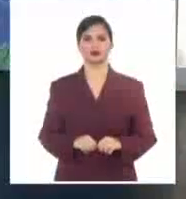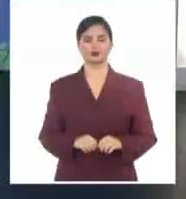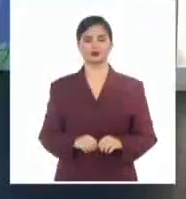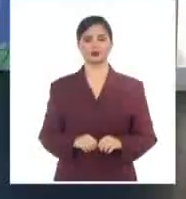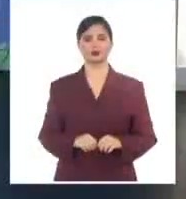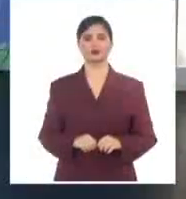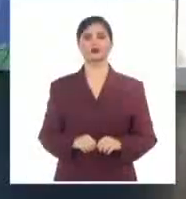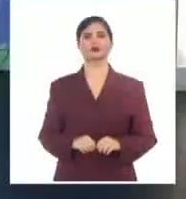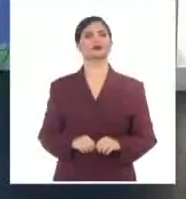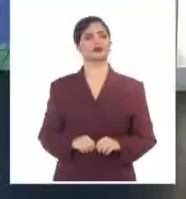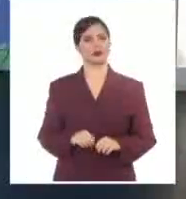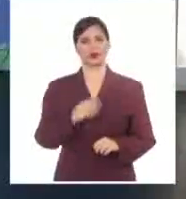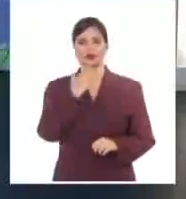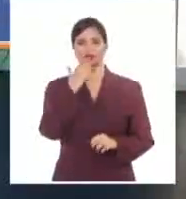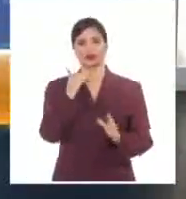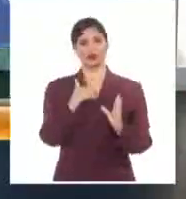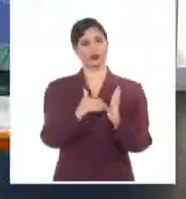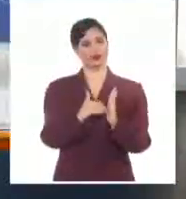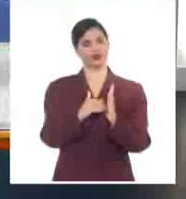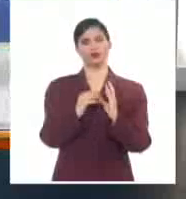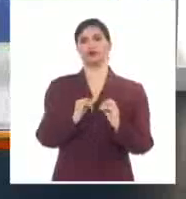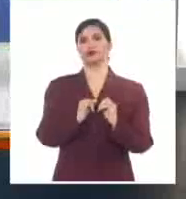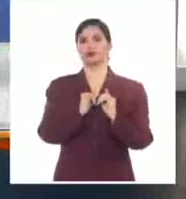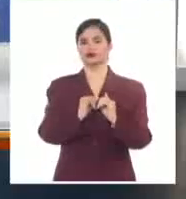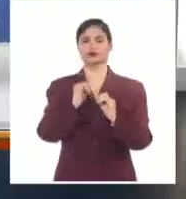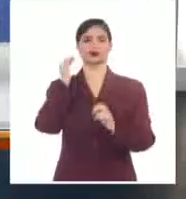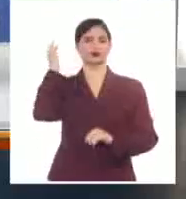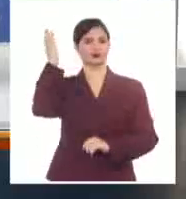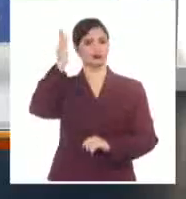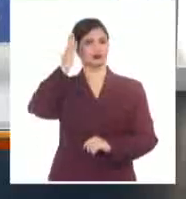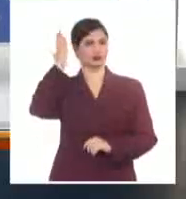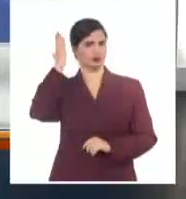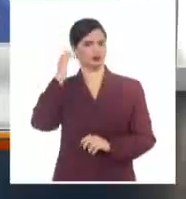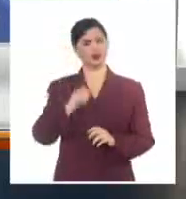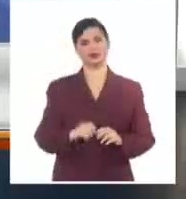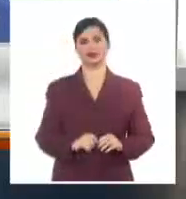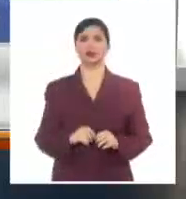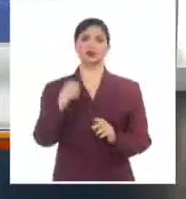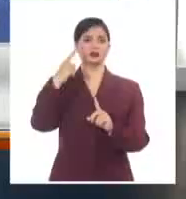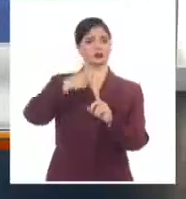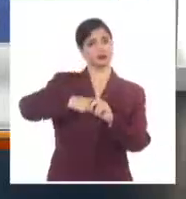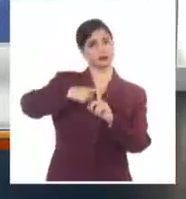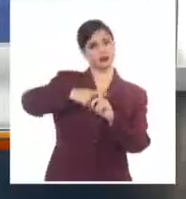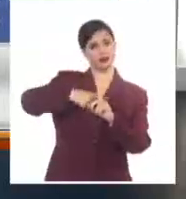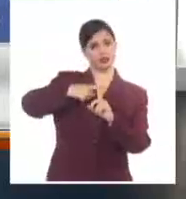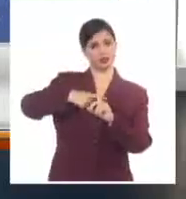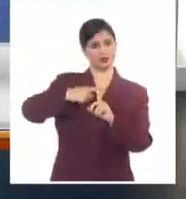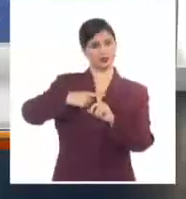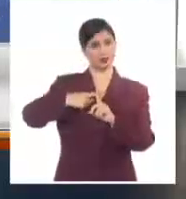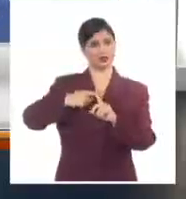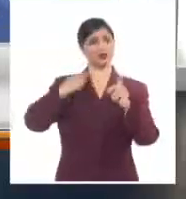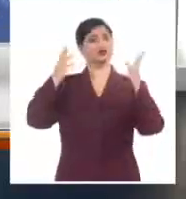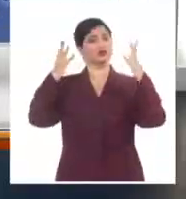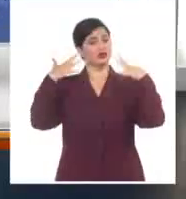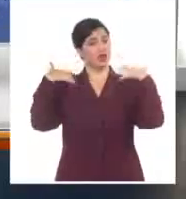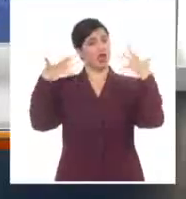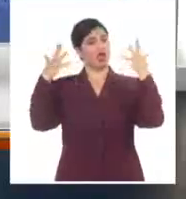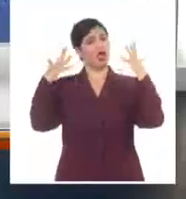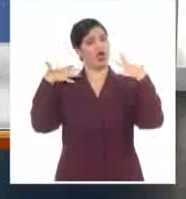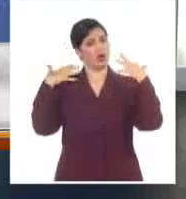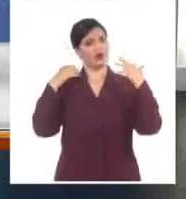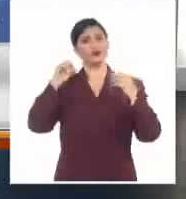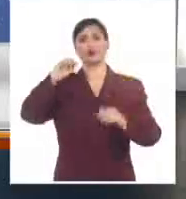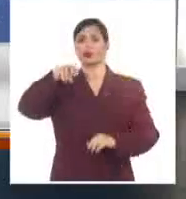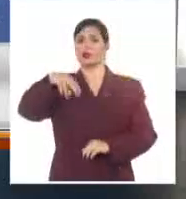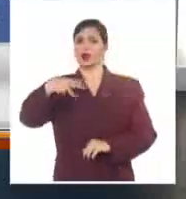Buenas tardes, marcan las condiciones meteorológicas en Cuba, las altas temperaturas, aunque las madrugadas todavía son algo frías hacia zonas del